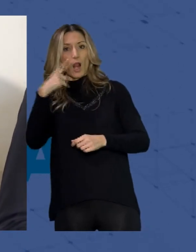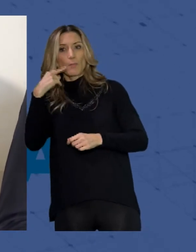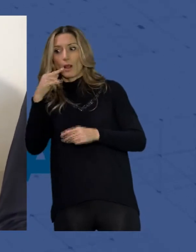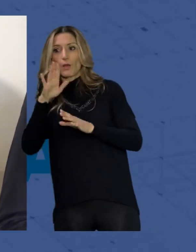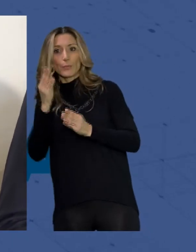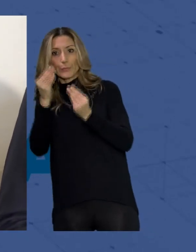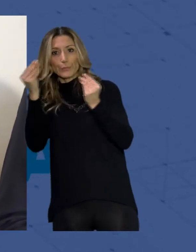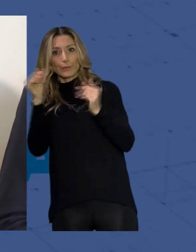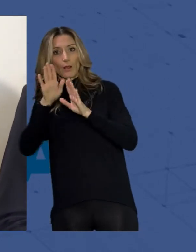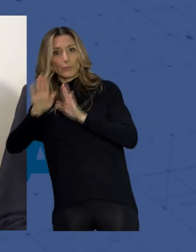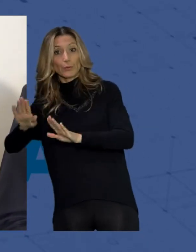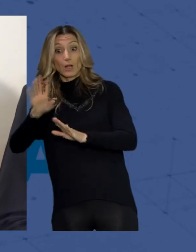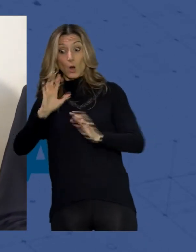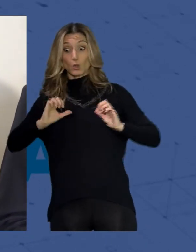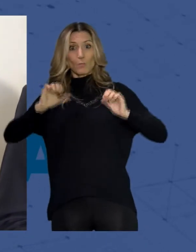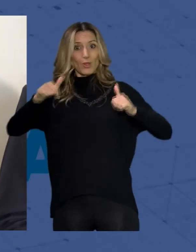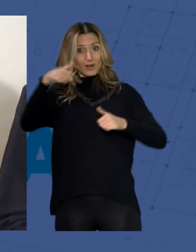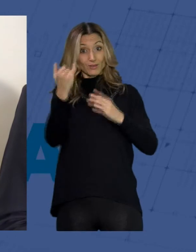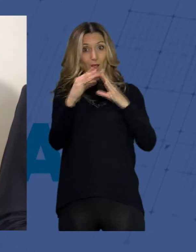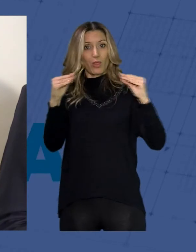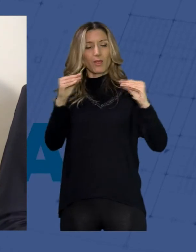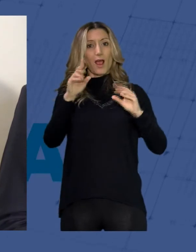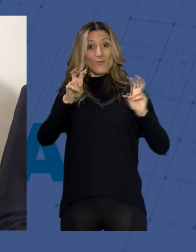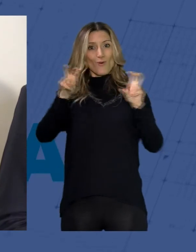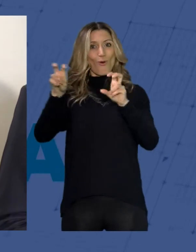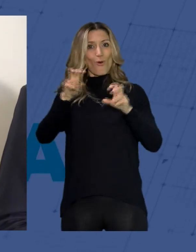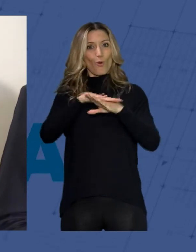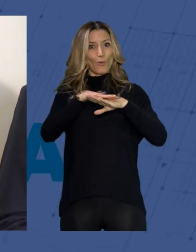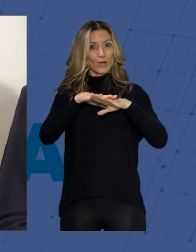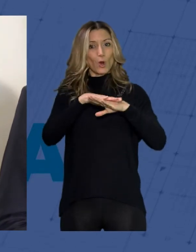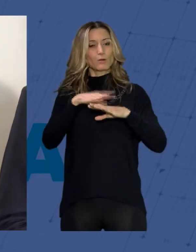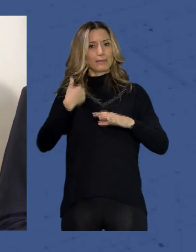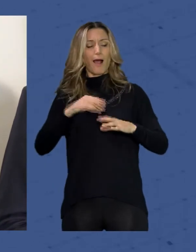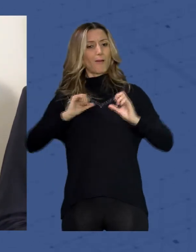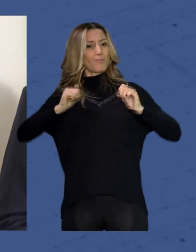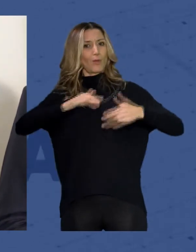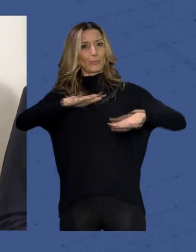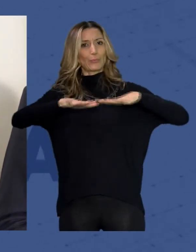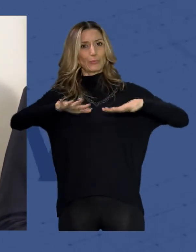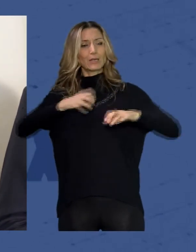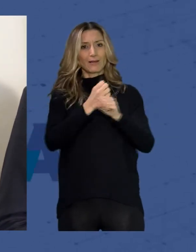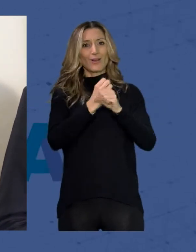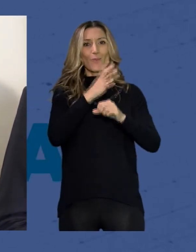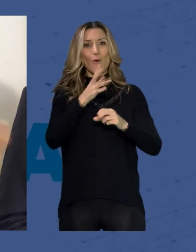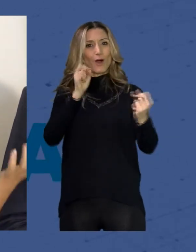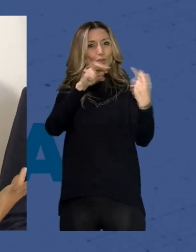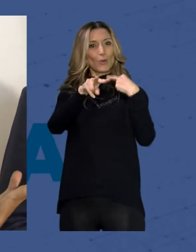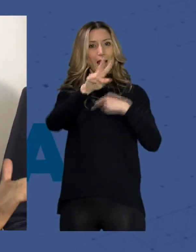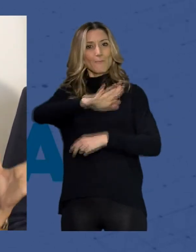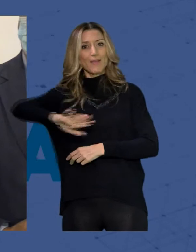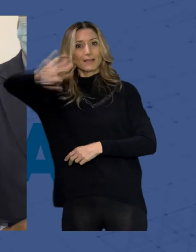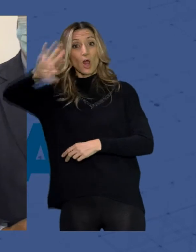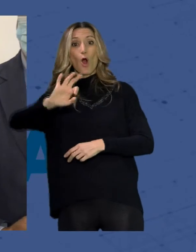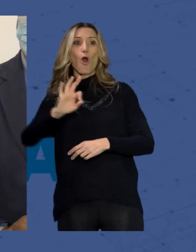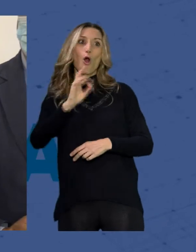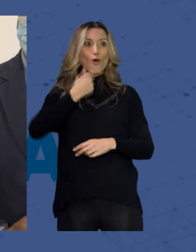este gobierno están trabajando a marcha forzada hasta el punto que ya se está trabajando en la conexión con la autovía del Mediterráneo o nuestra querida Alcazaba